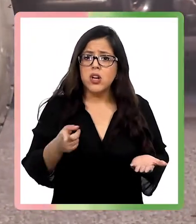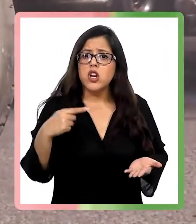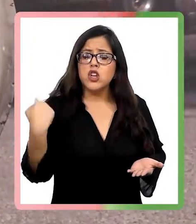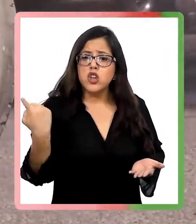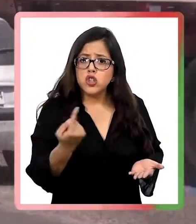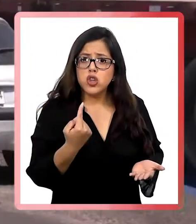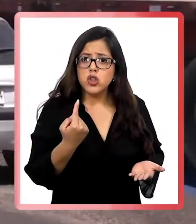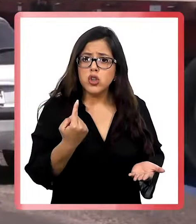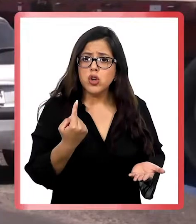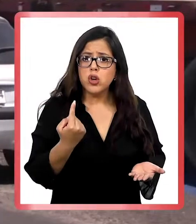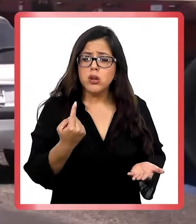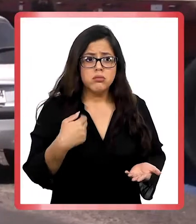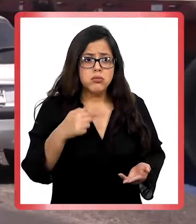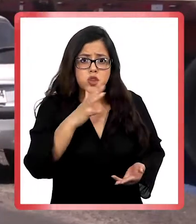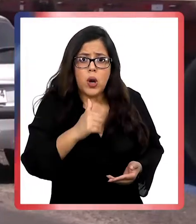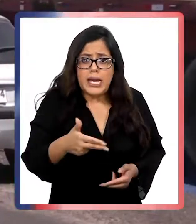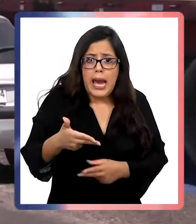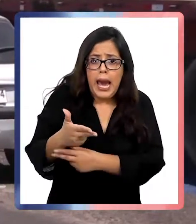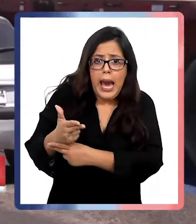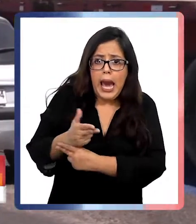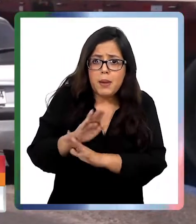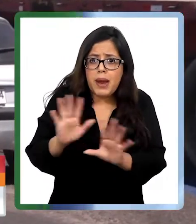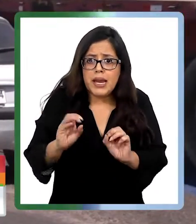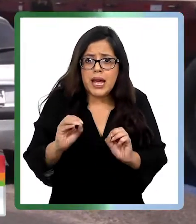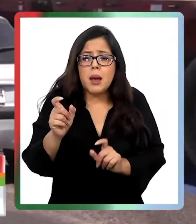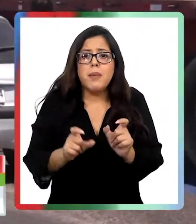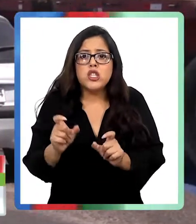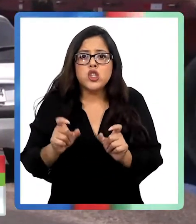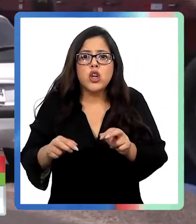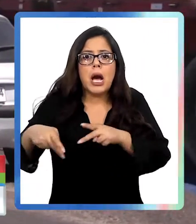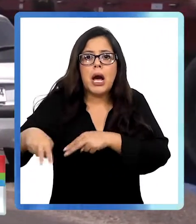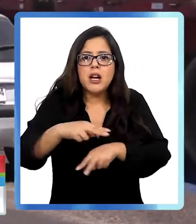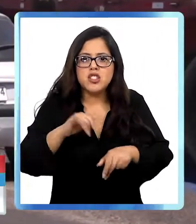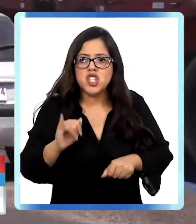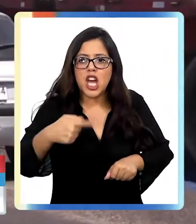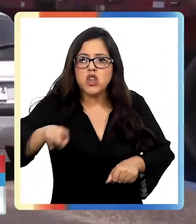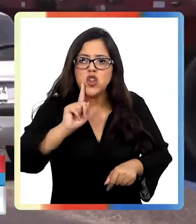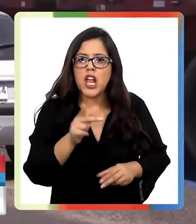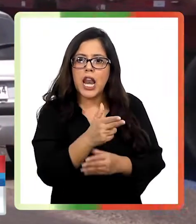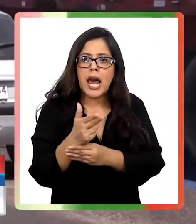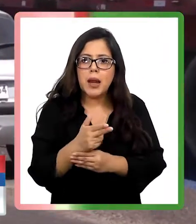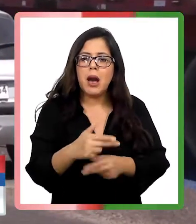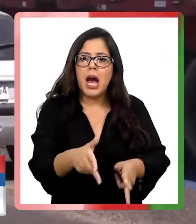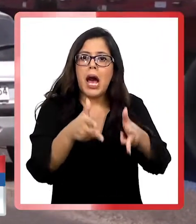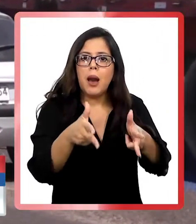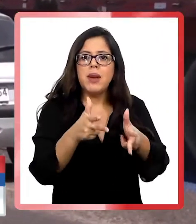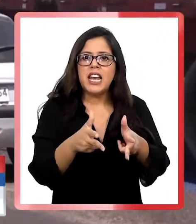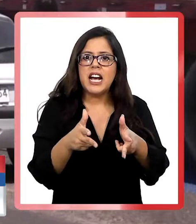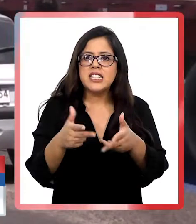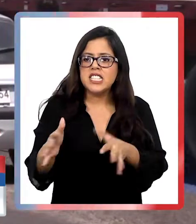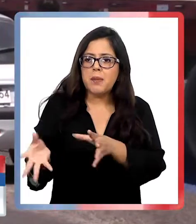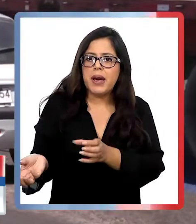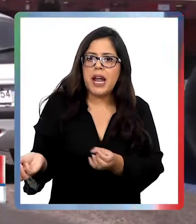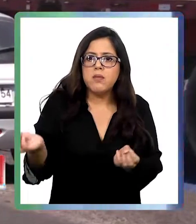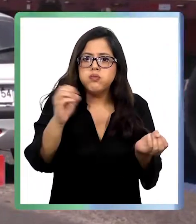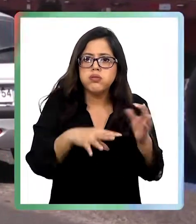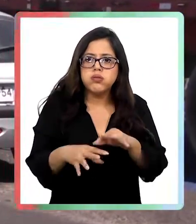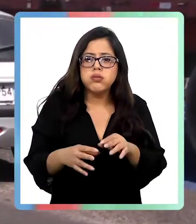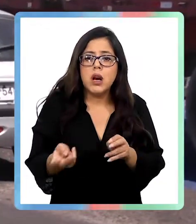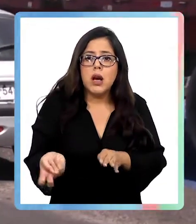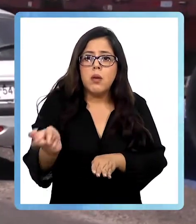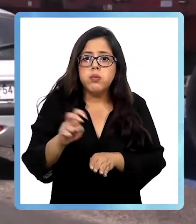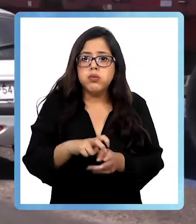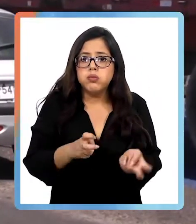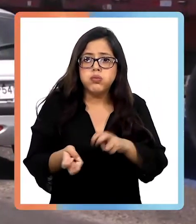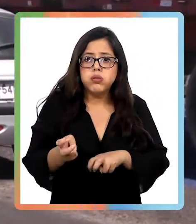inofensivamente. Yo no llevo armas ni esas cosas. Las personas que andan en la calle, sí. Ellos andan con armas, todas esas cosas. Lo amenazan para que lo lleven. Si no lo